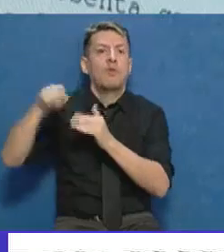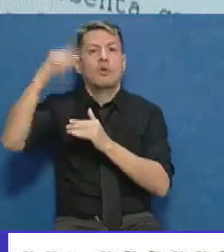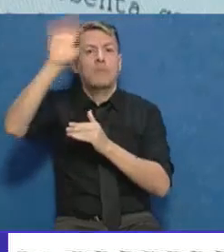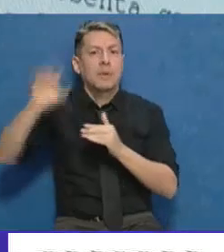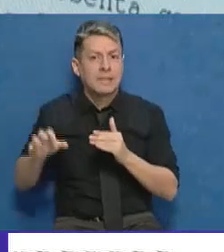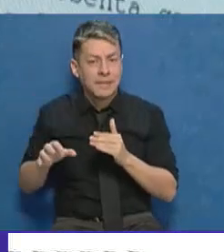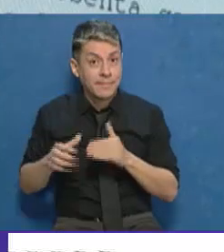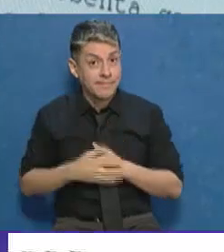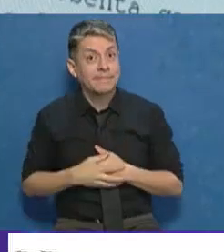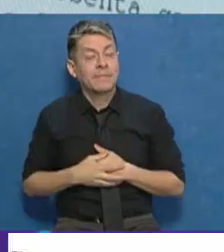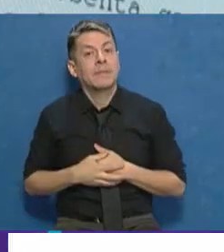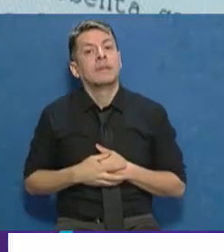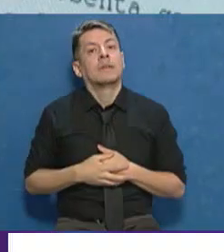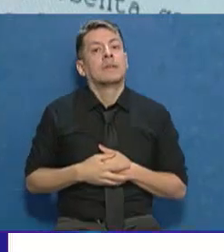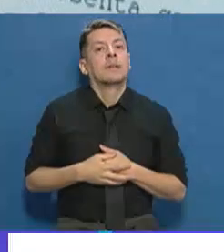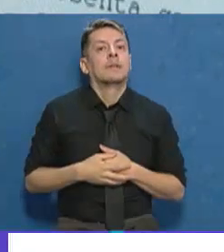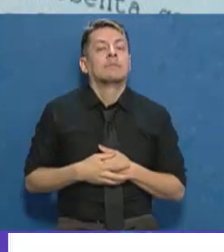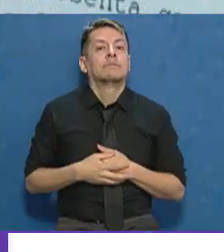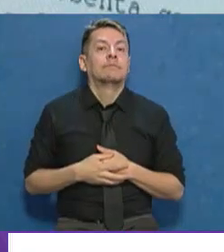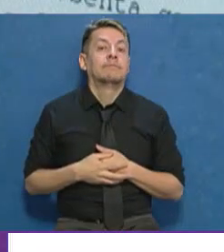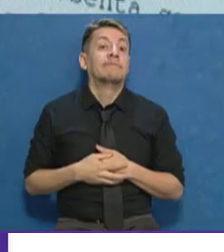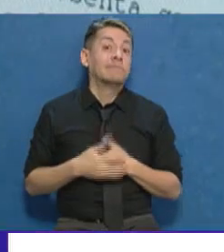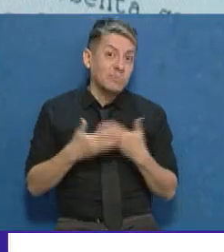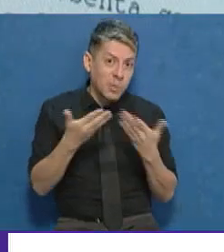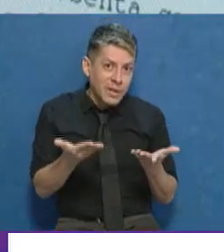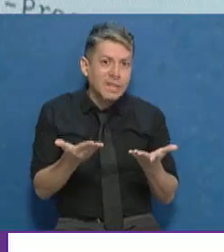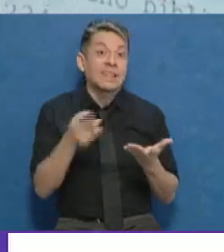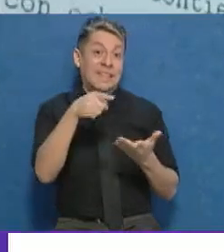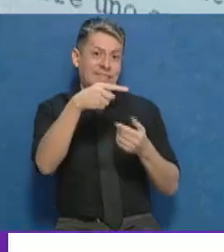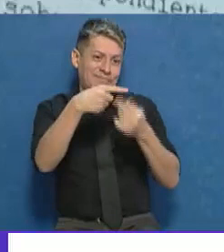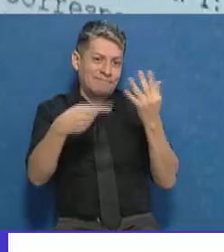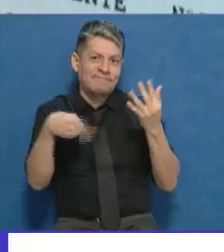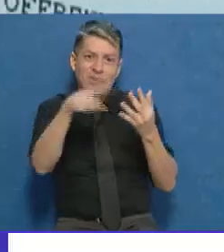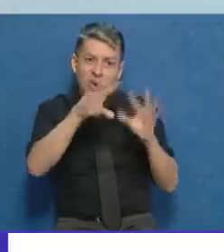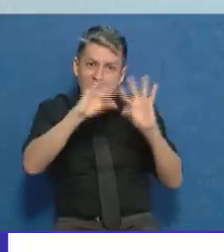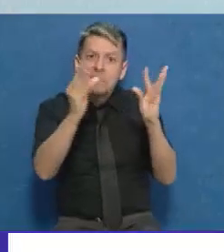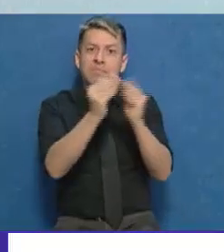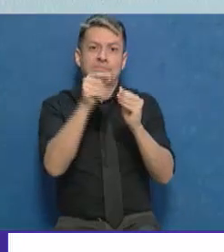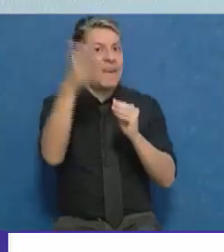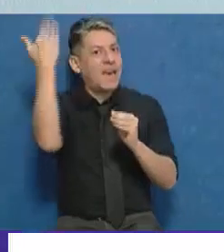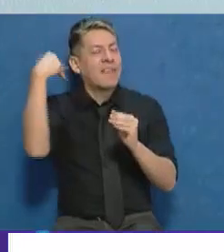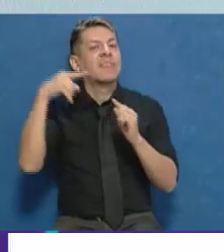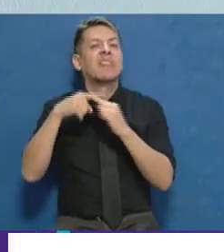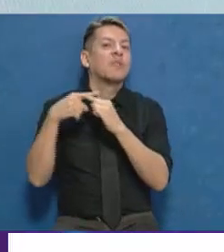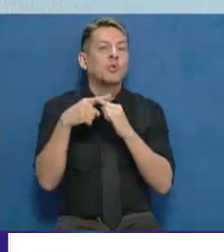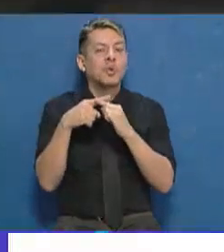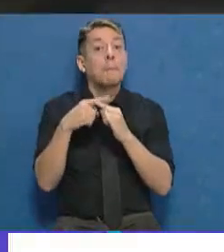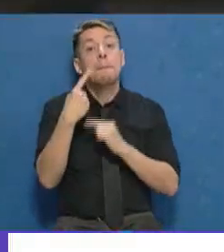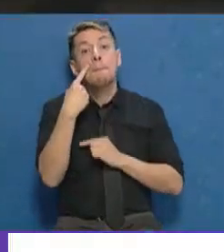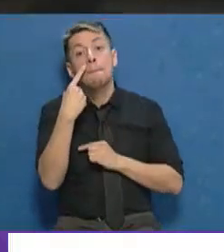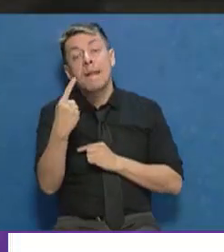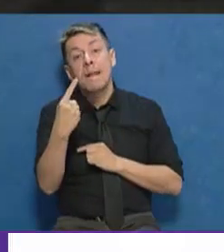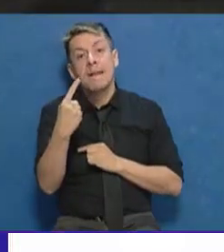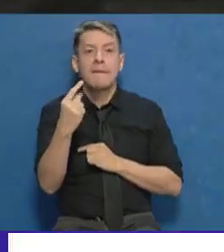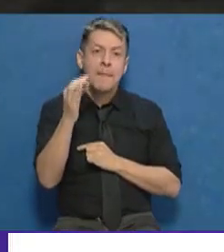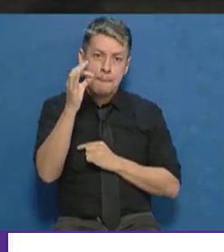en teoría. Supuestamente. Pero es habían partido para aquella zona. Claro. Entonces, todo esto es parte de aquella discusión y estos 1.023 millones